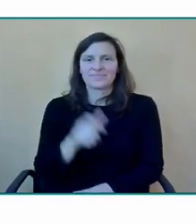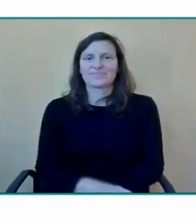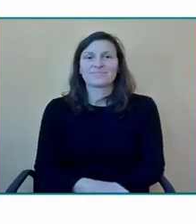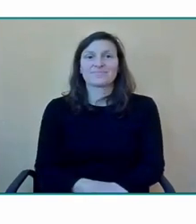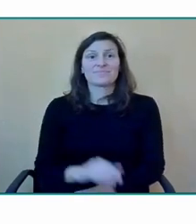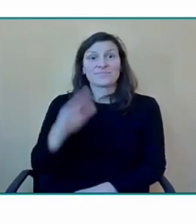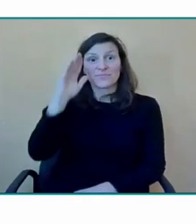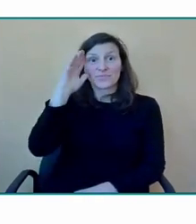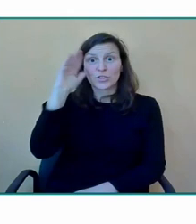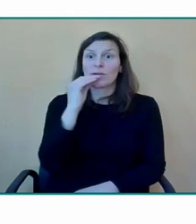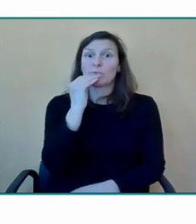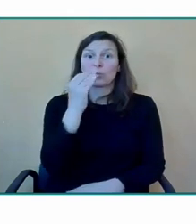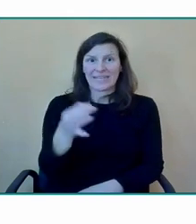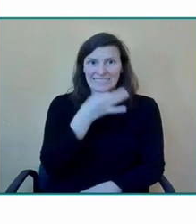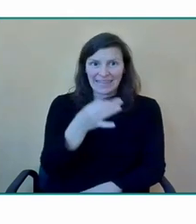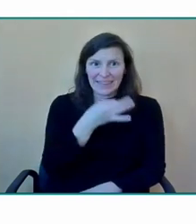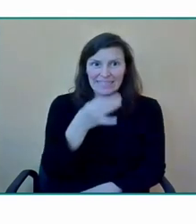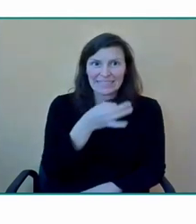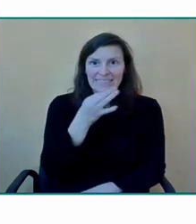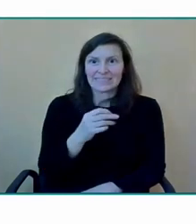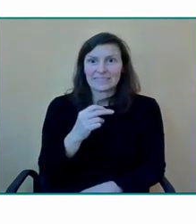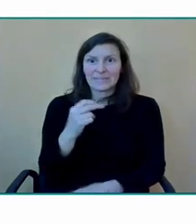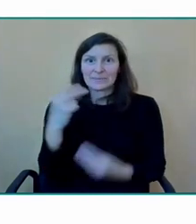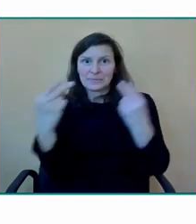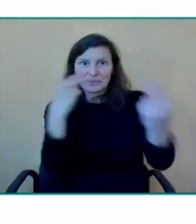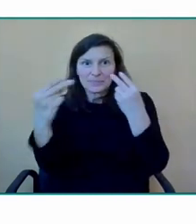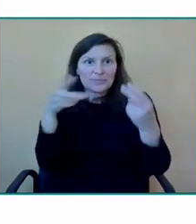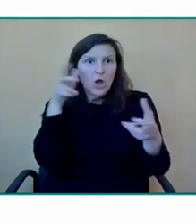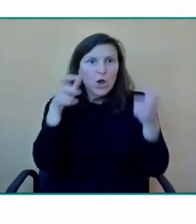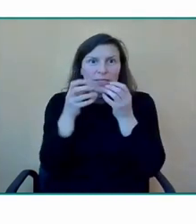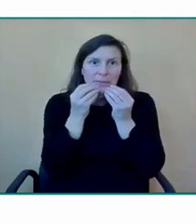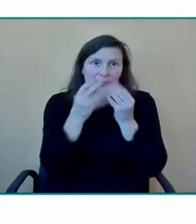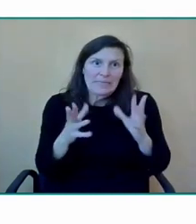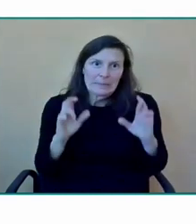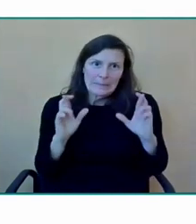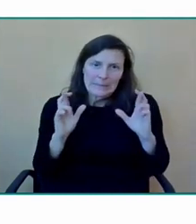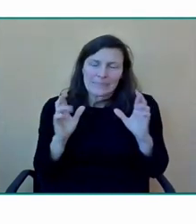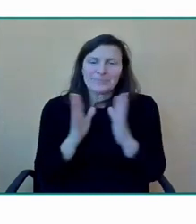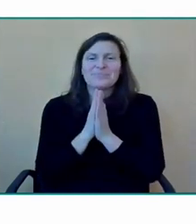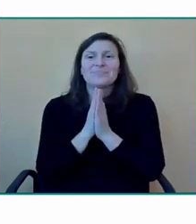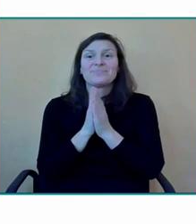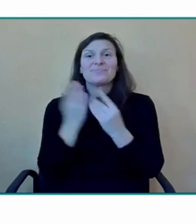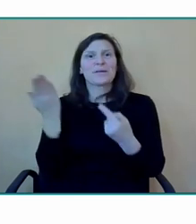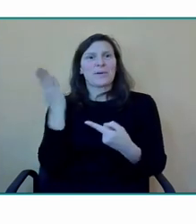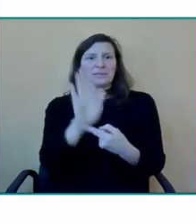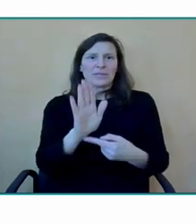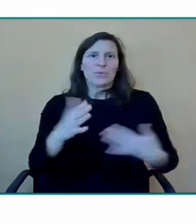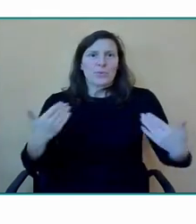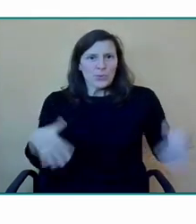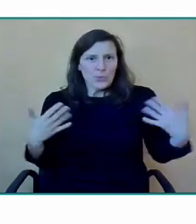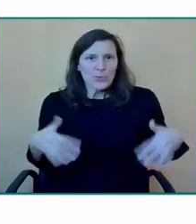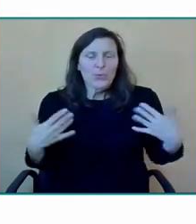Hola, buenas tardes espero que nos estéis escuchando bien después de esta tremenda